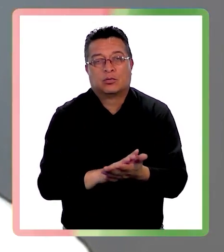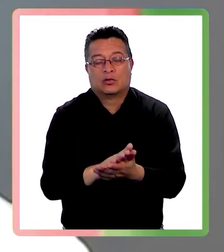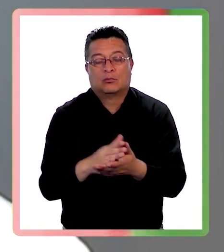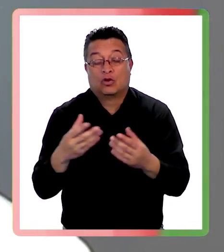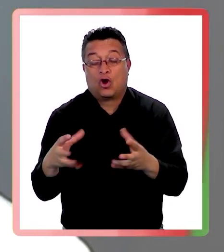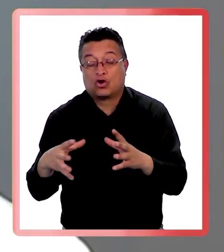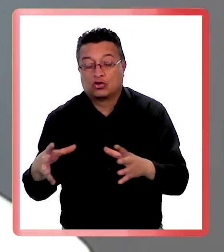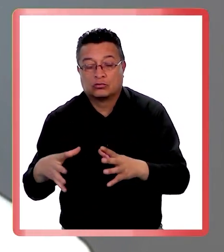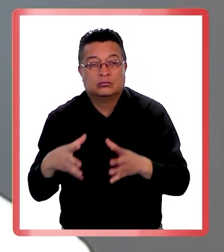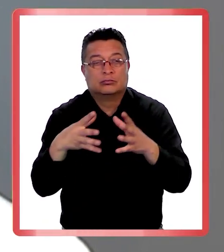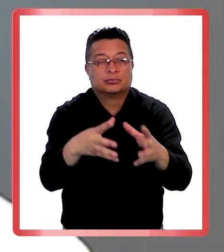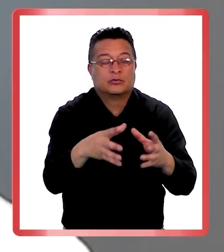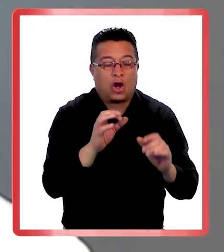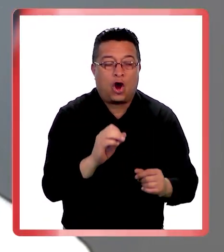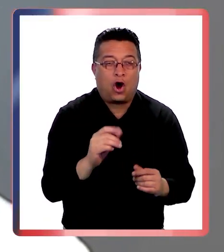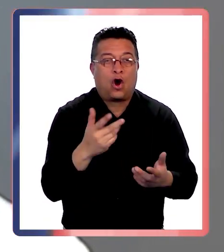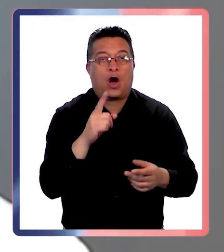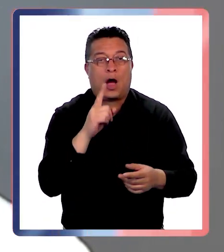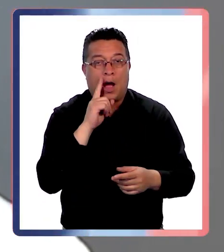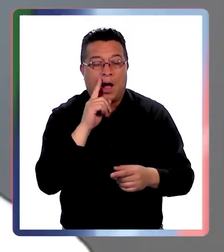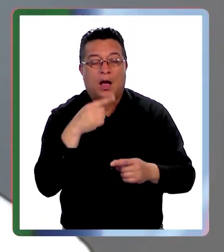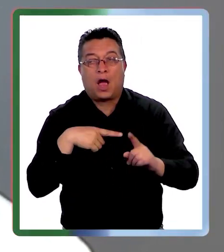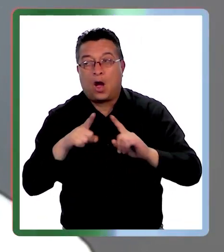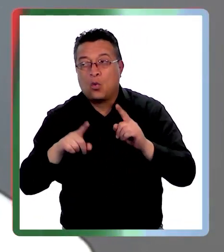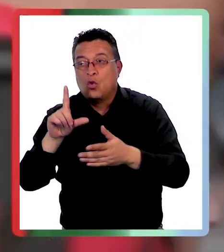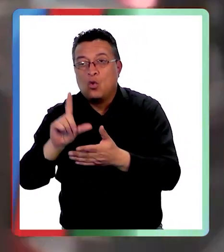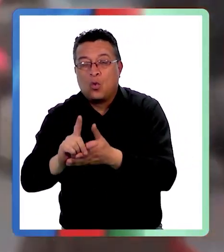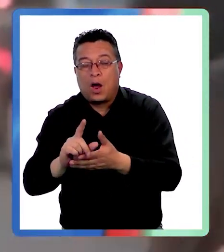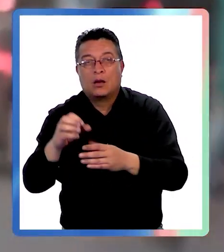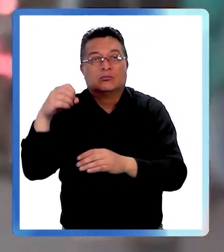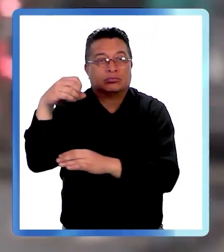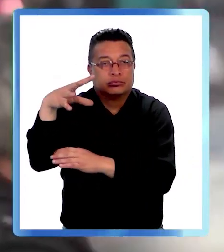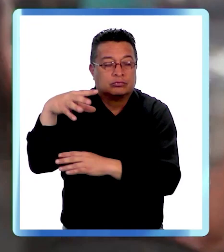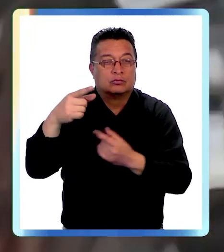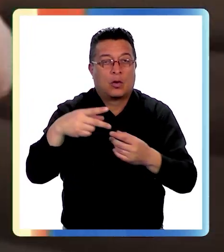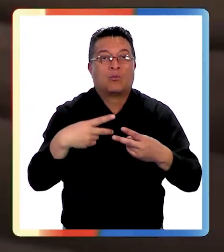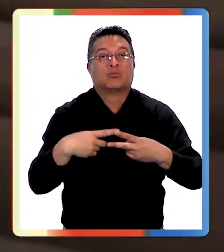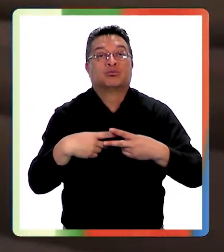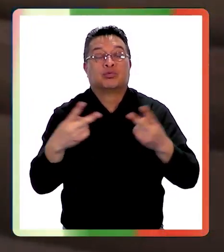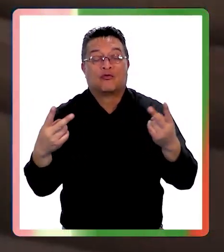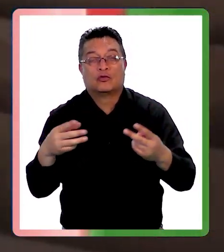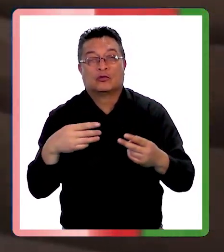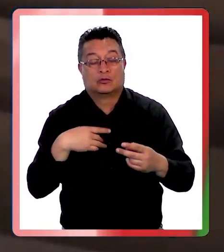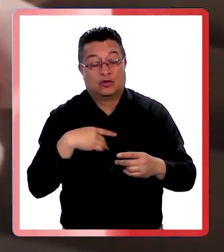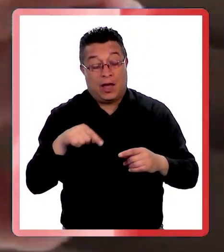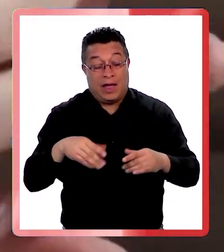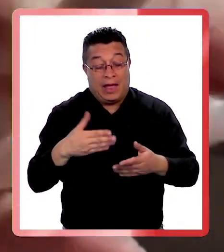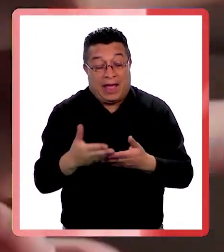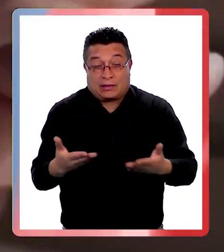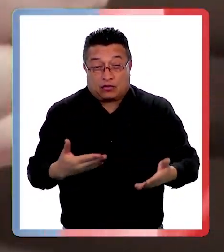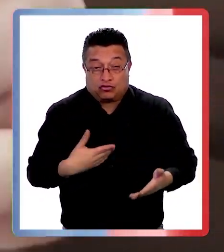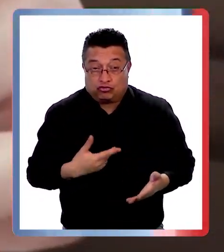dispositivos, no tener dispositivos en algún lugar a nivel público hasta donde yo sé.